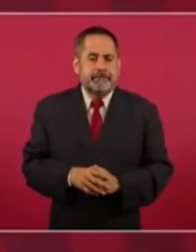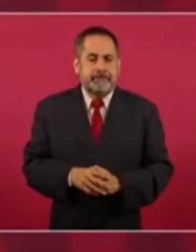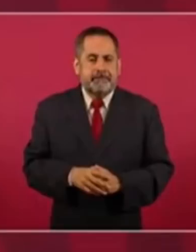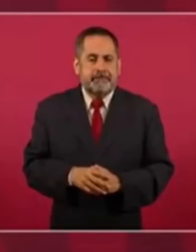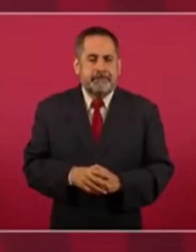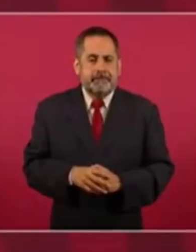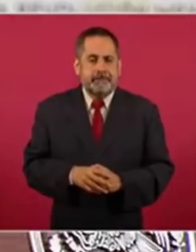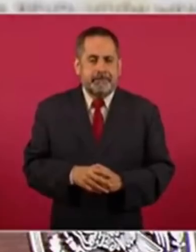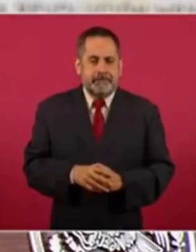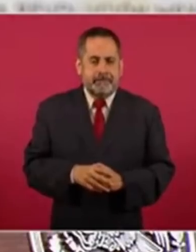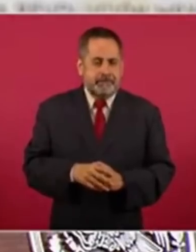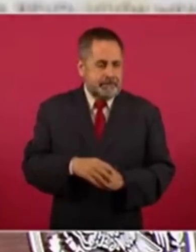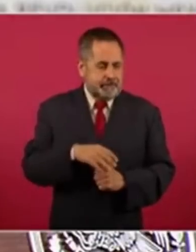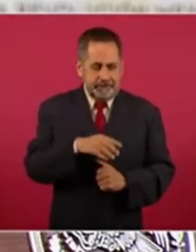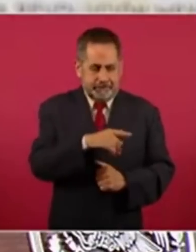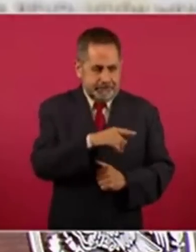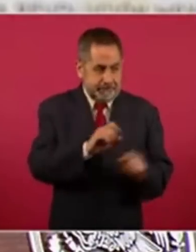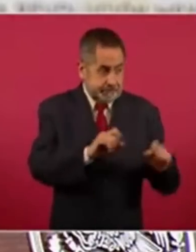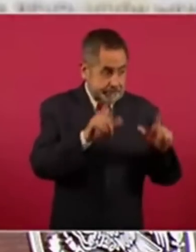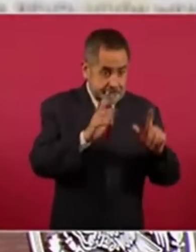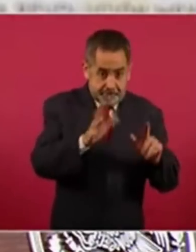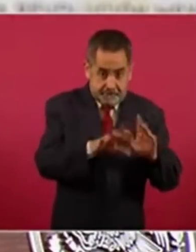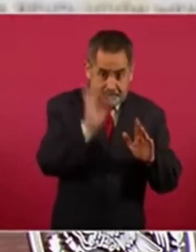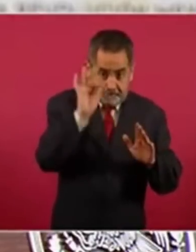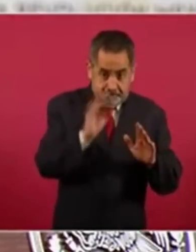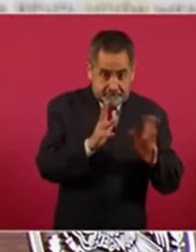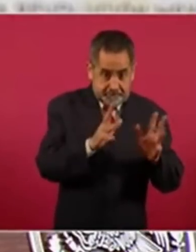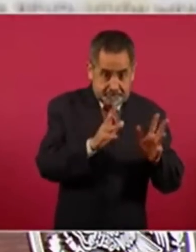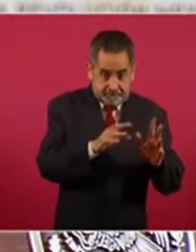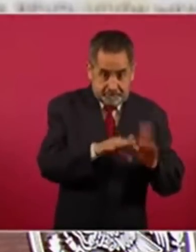de que lo encuentren, ¿o ya lo están buscando?